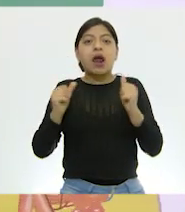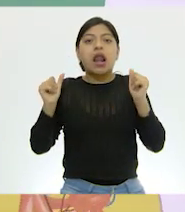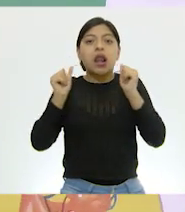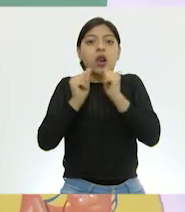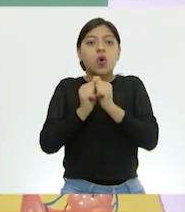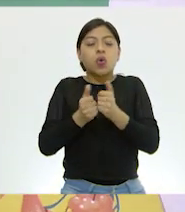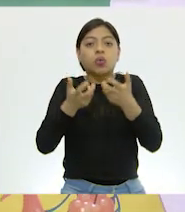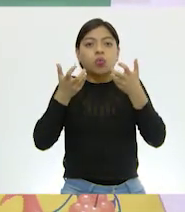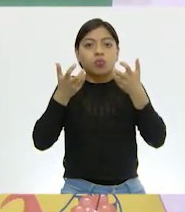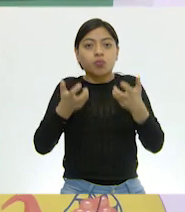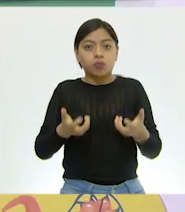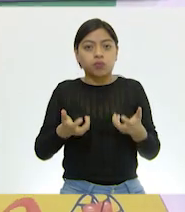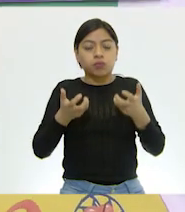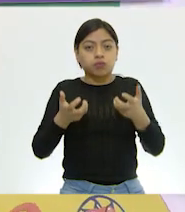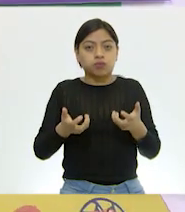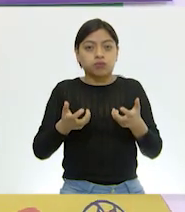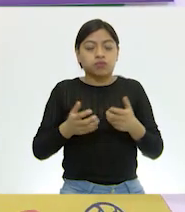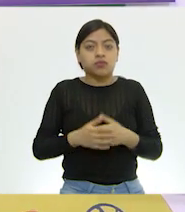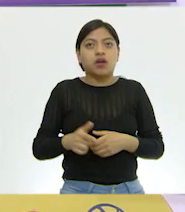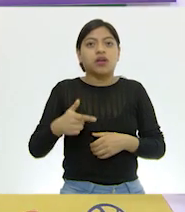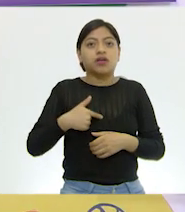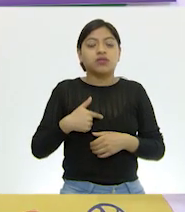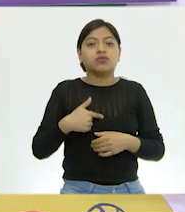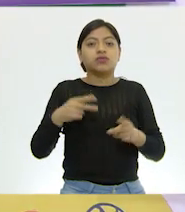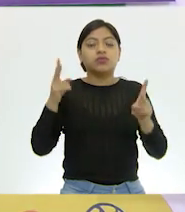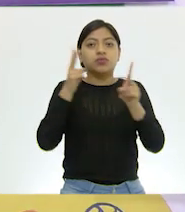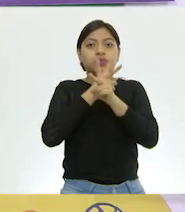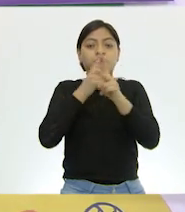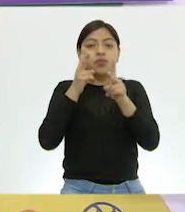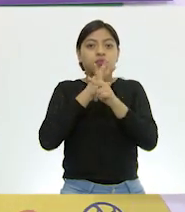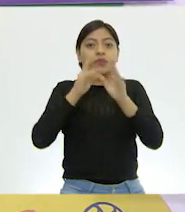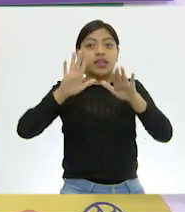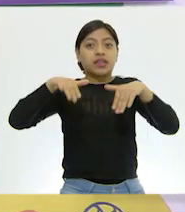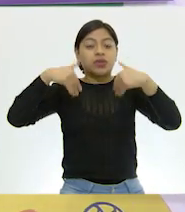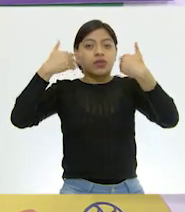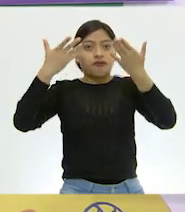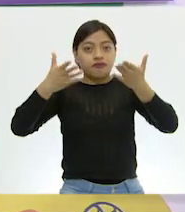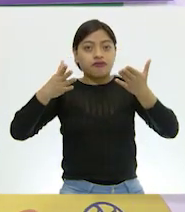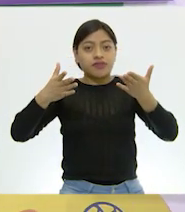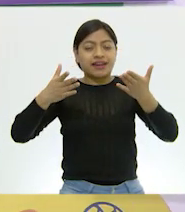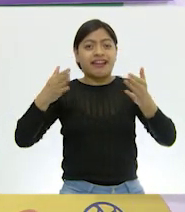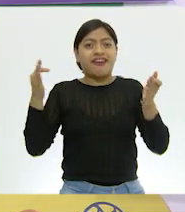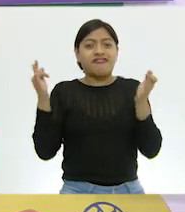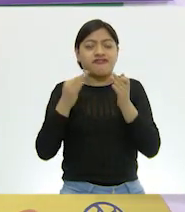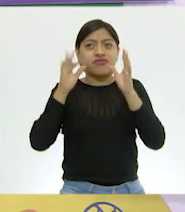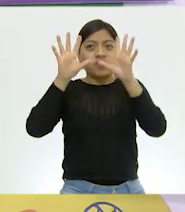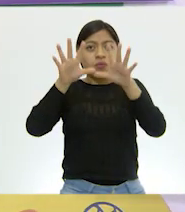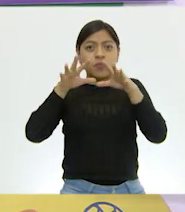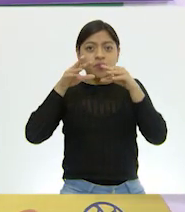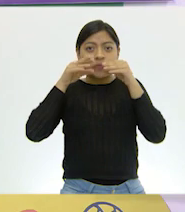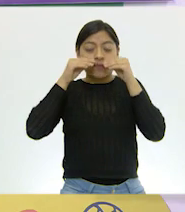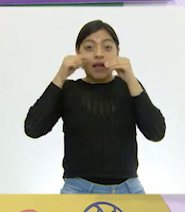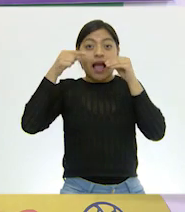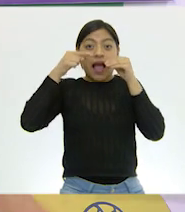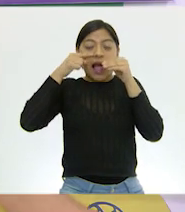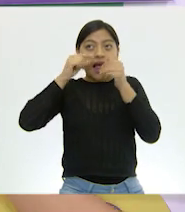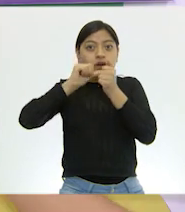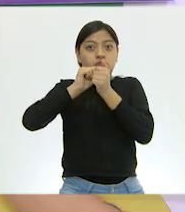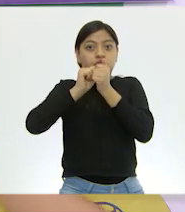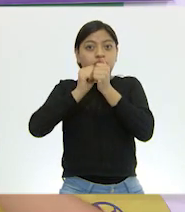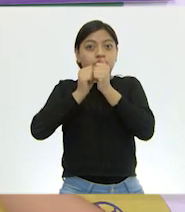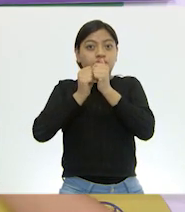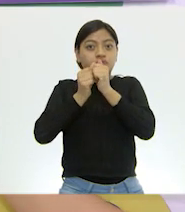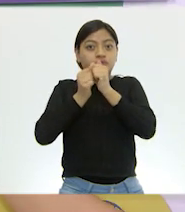humedece. No sé qué por ahí entra y que se entibia también, pero se humedece. Exacto. Y además se ayuda de esos